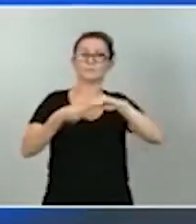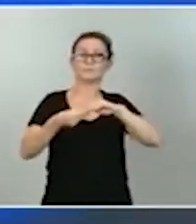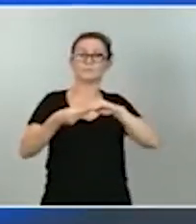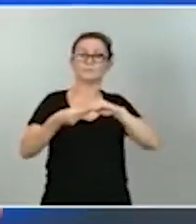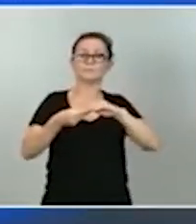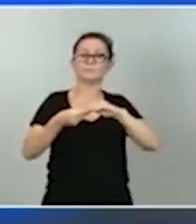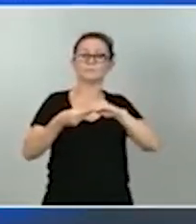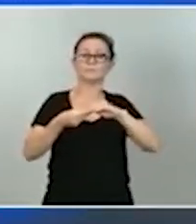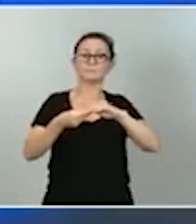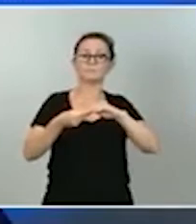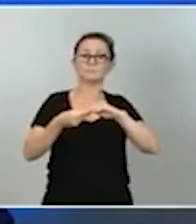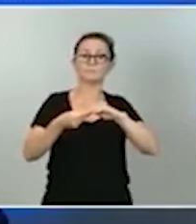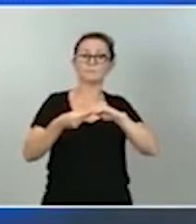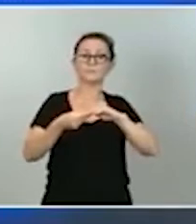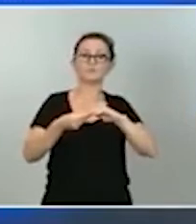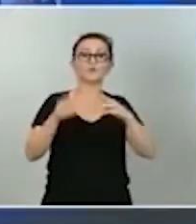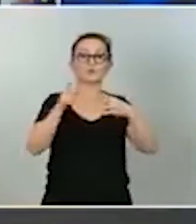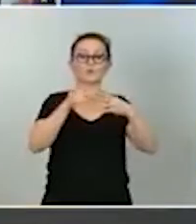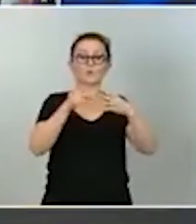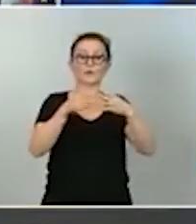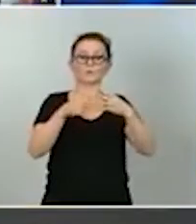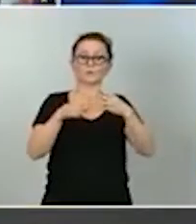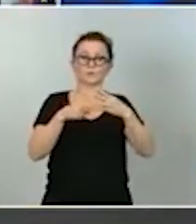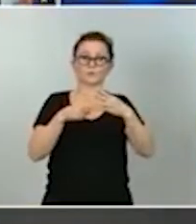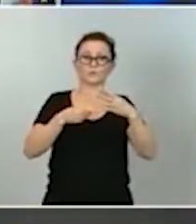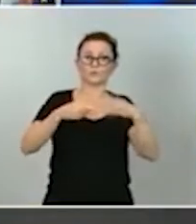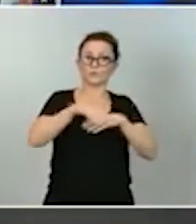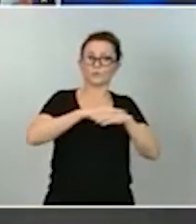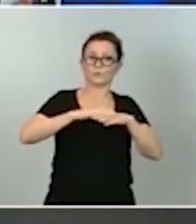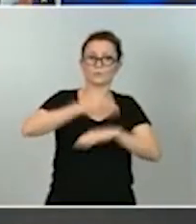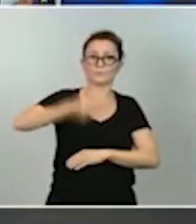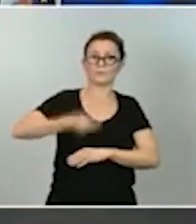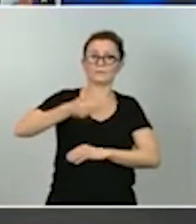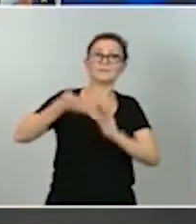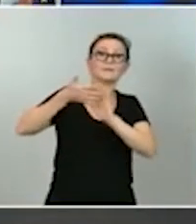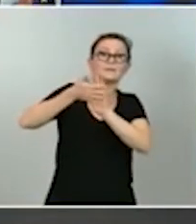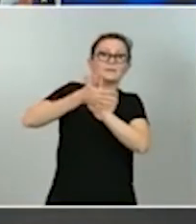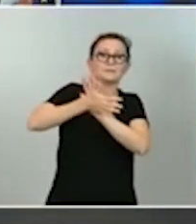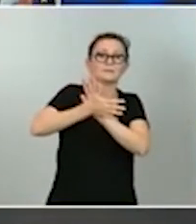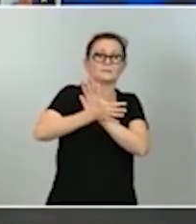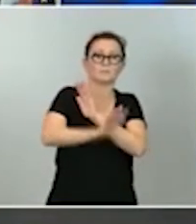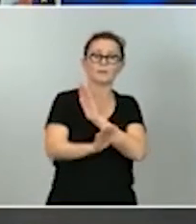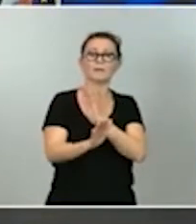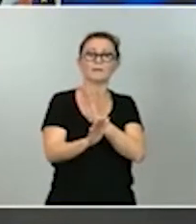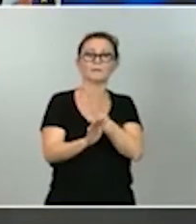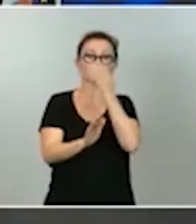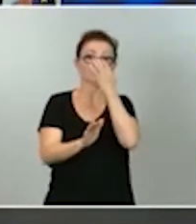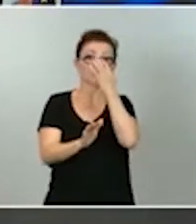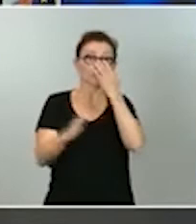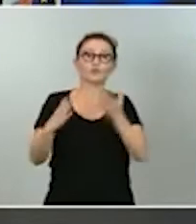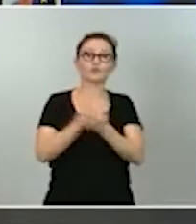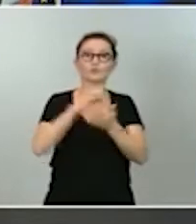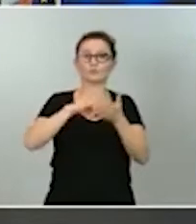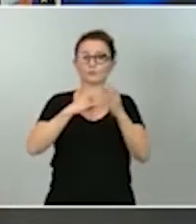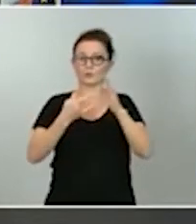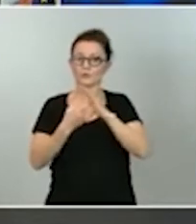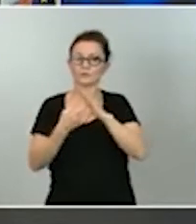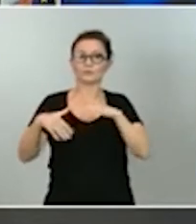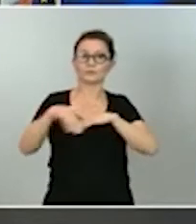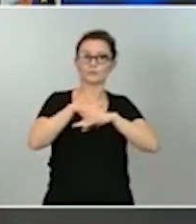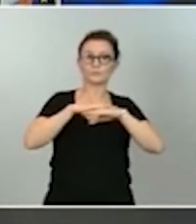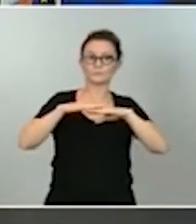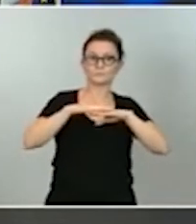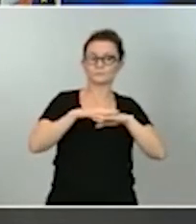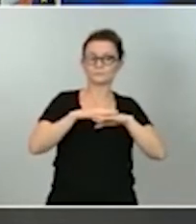a cuatro grandes principios que van a explicar y que van a vertebrar todos los proyectos, las palancas que voy a explicar